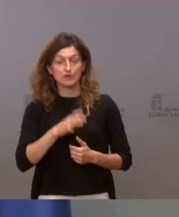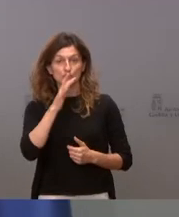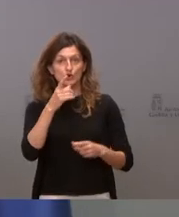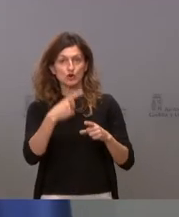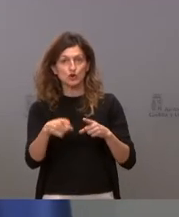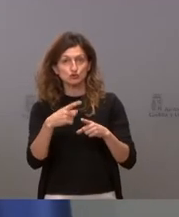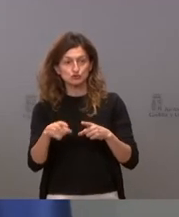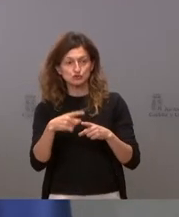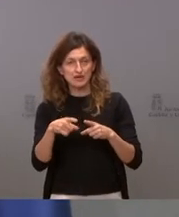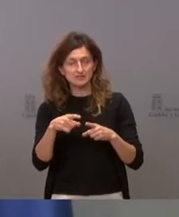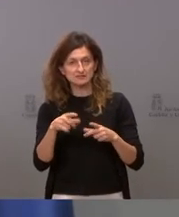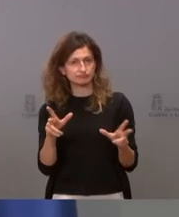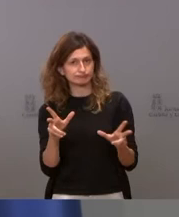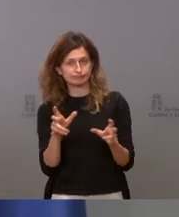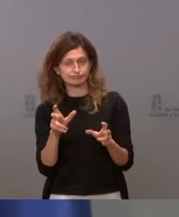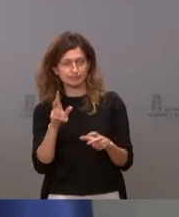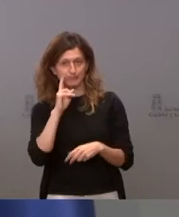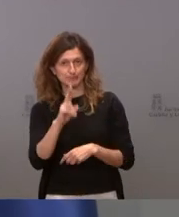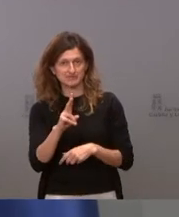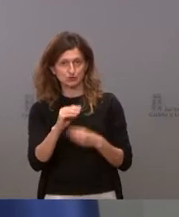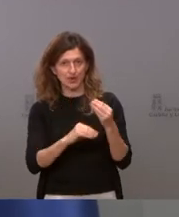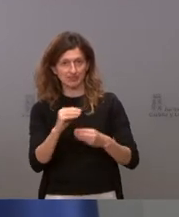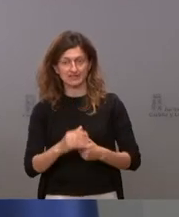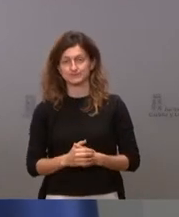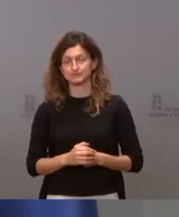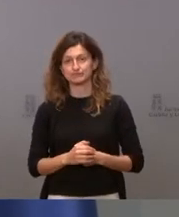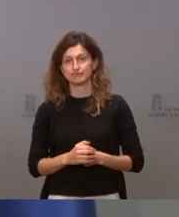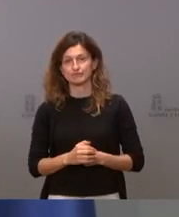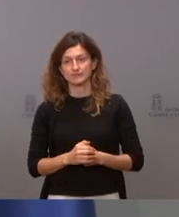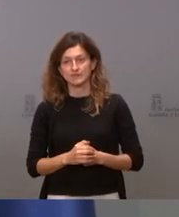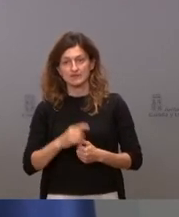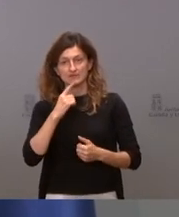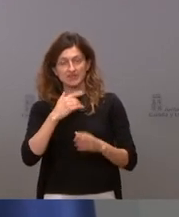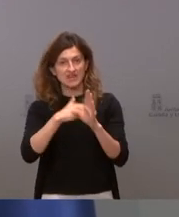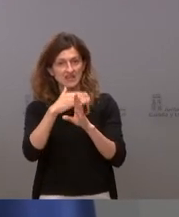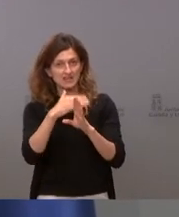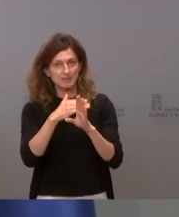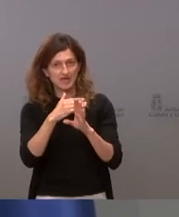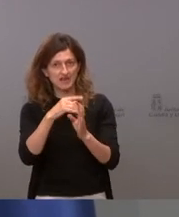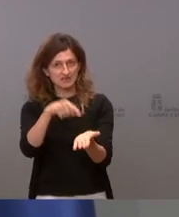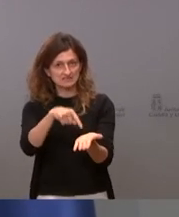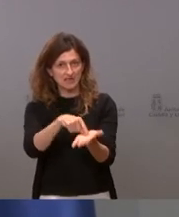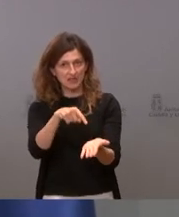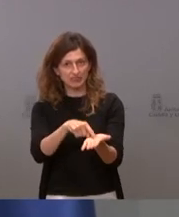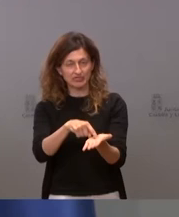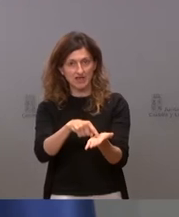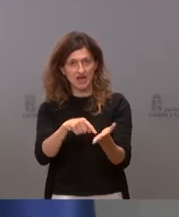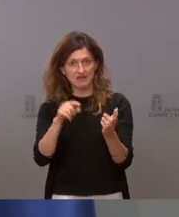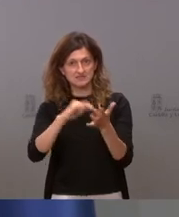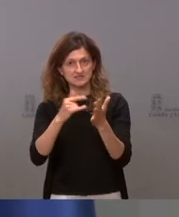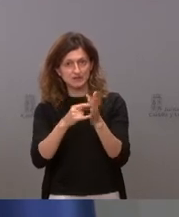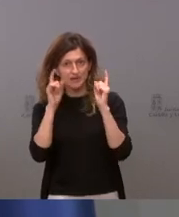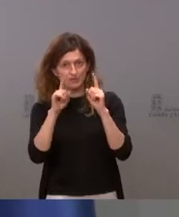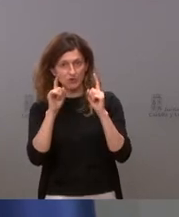cosas más desastrosas que hemos visto hacer. Rebajar el nivel de exigencia es estafar a